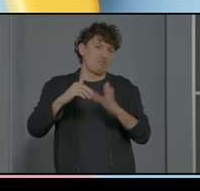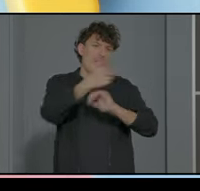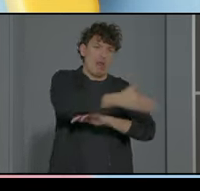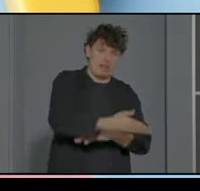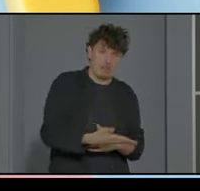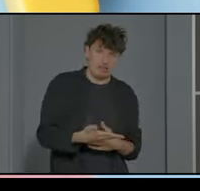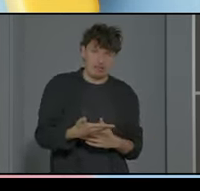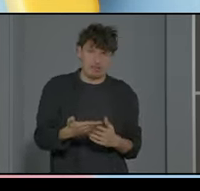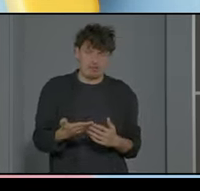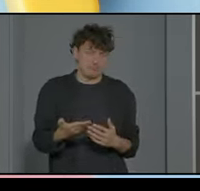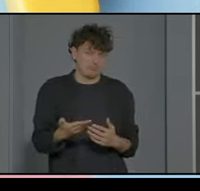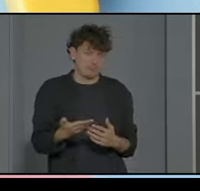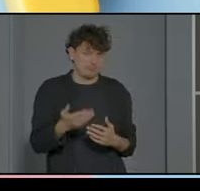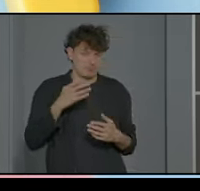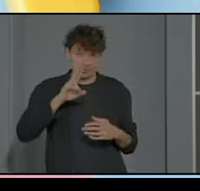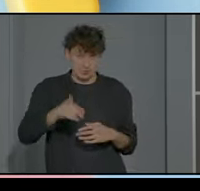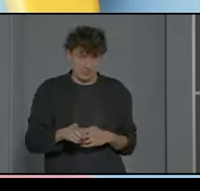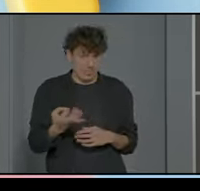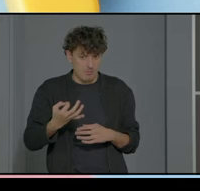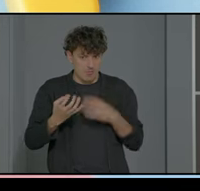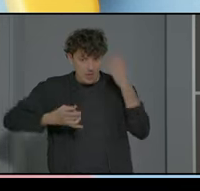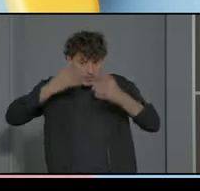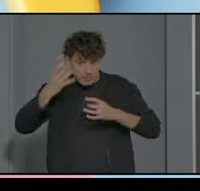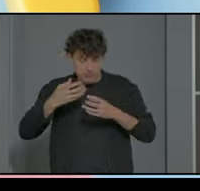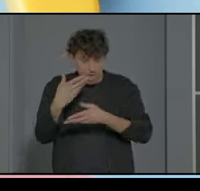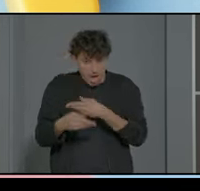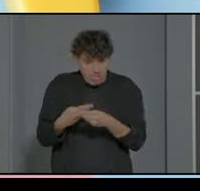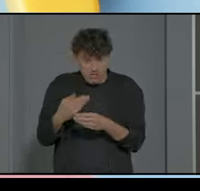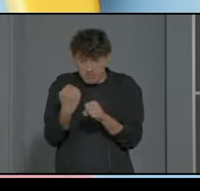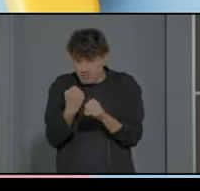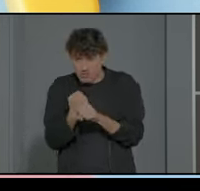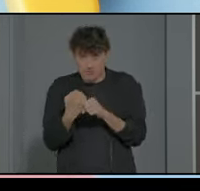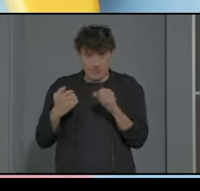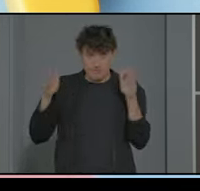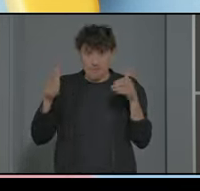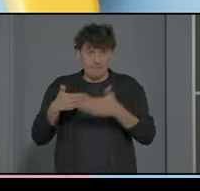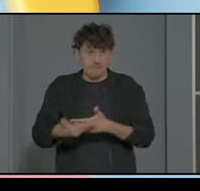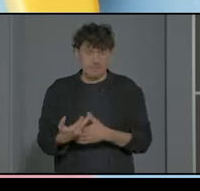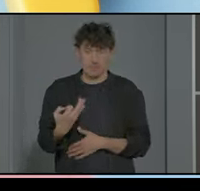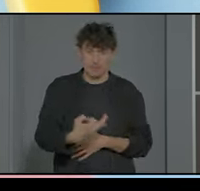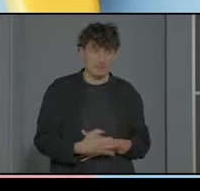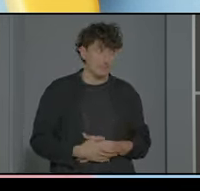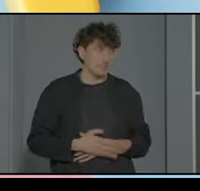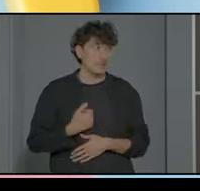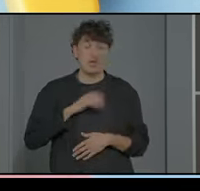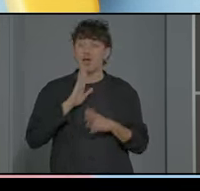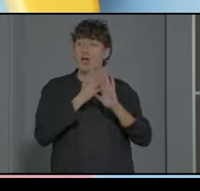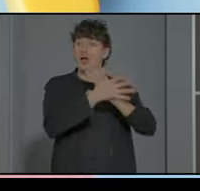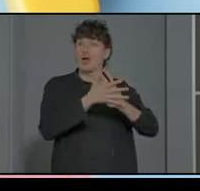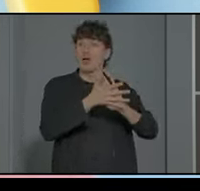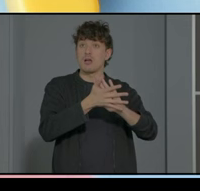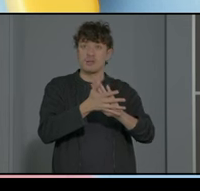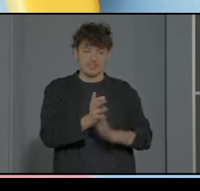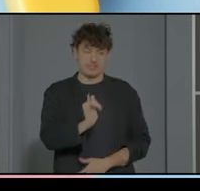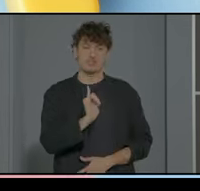veremos que no realmente no es así y esta atención que hemos hablado simplemente es parte de nuestra señal de